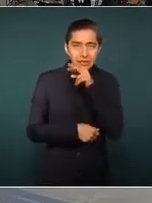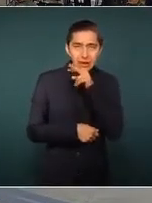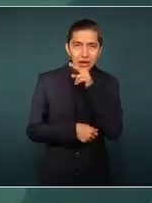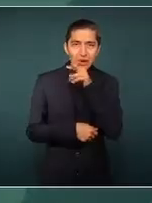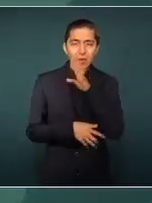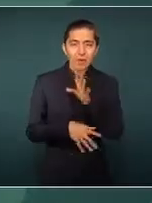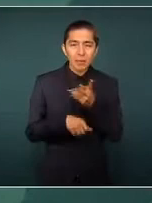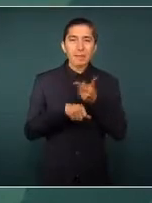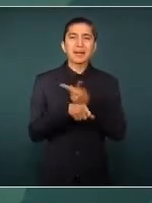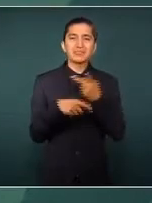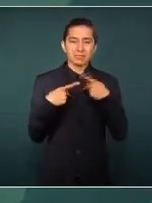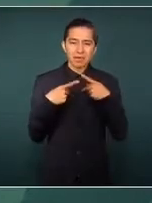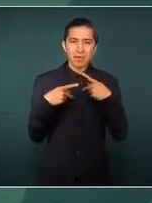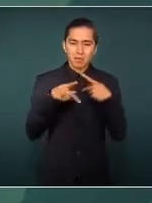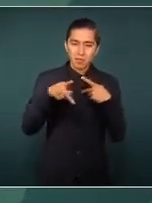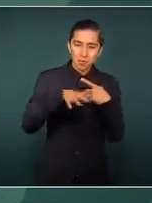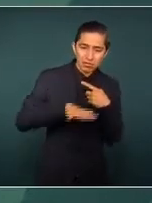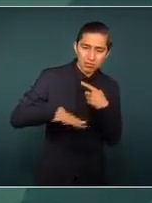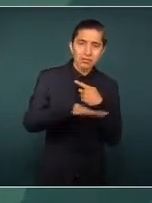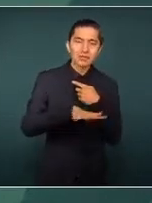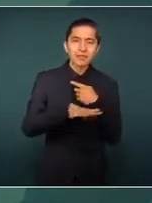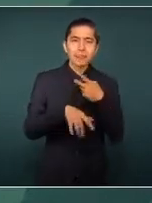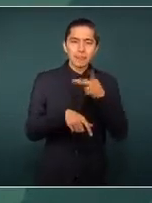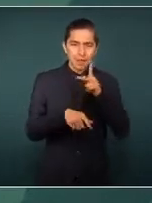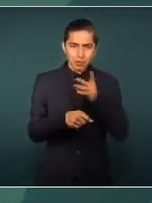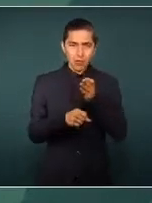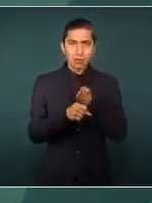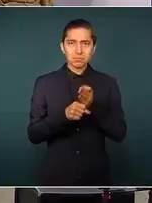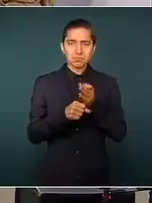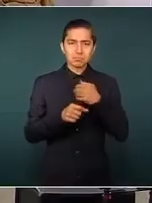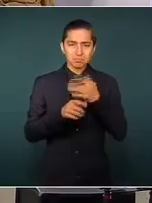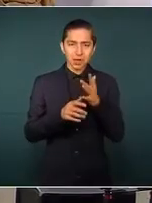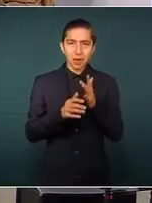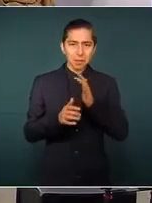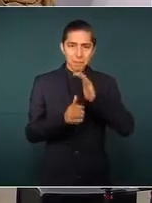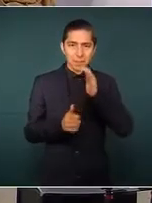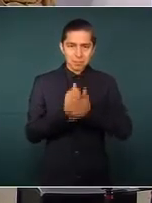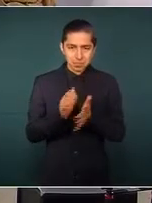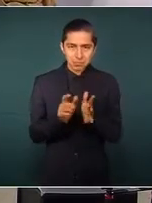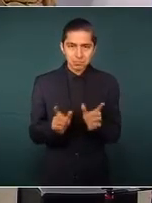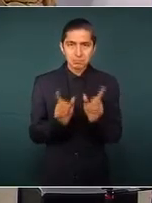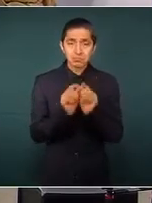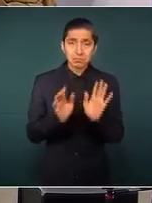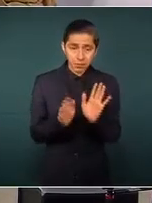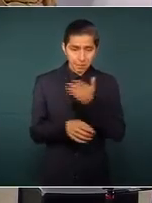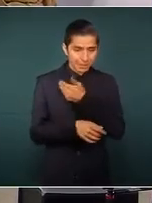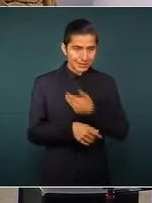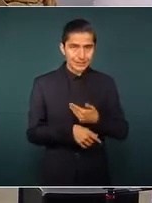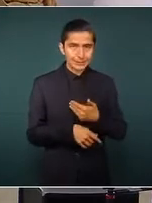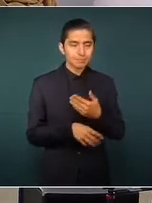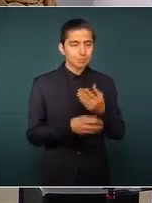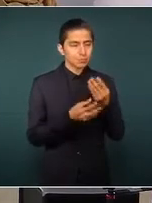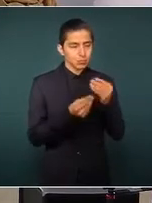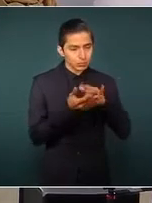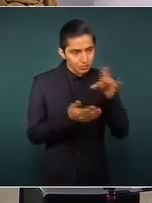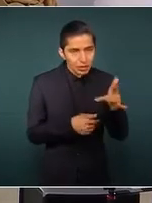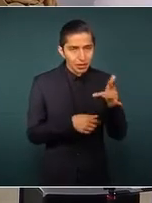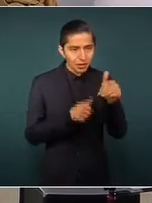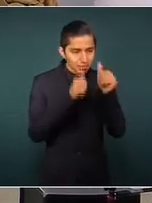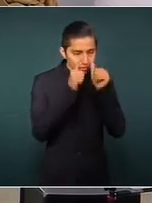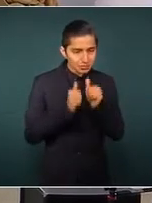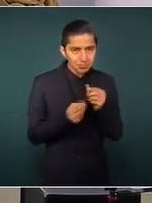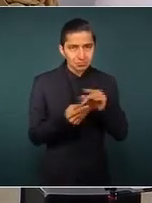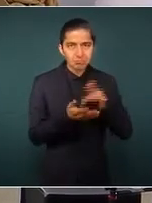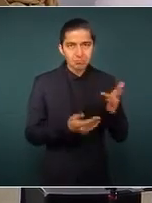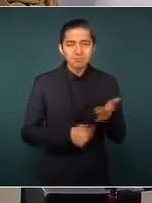afecta a la población pero le dejo ahí la invitación señor presidente y muchas gracias por su atención